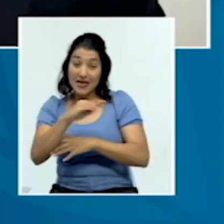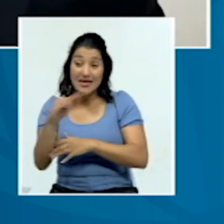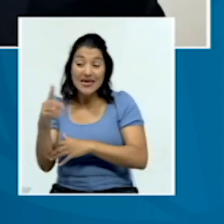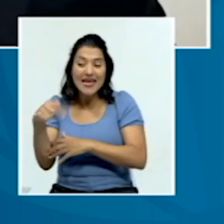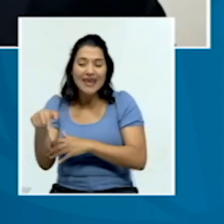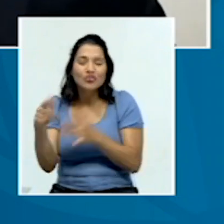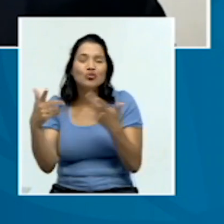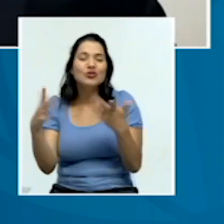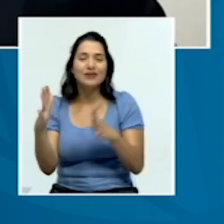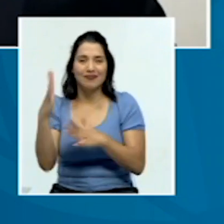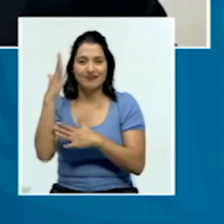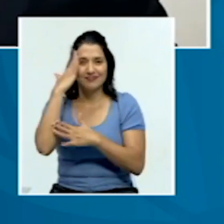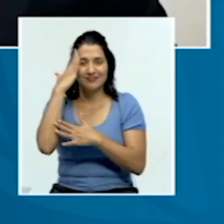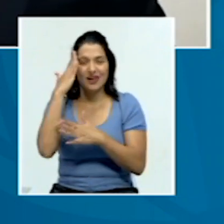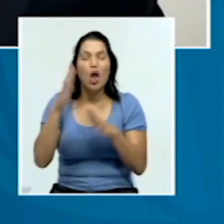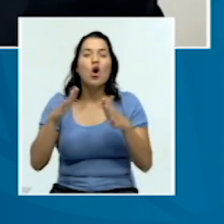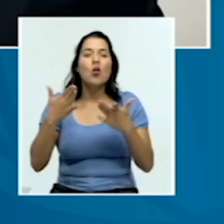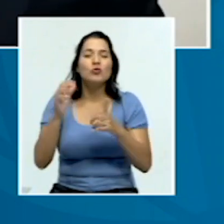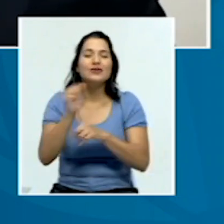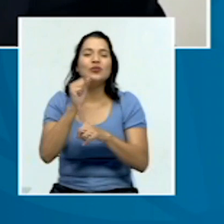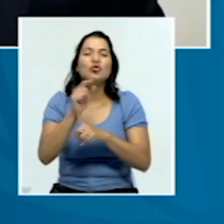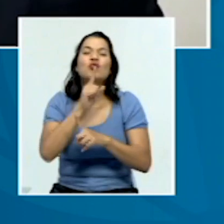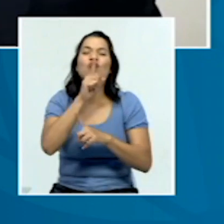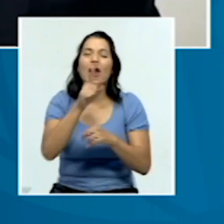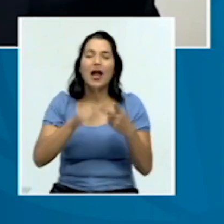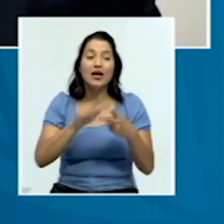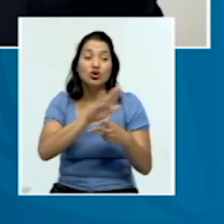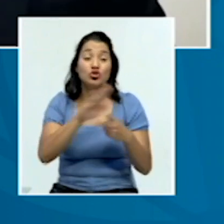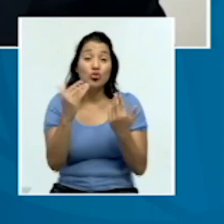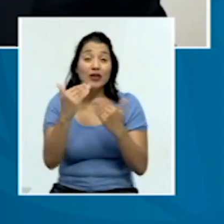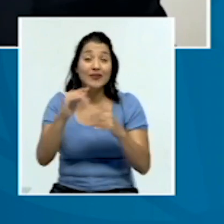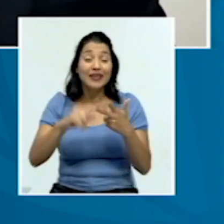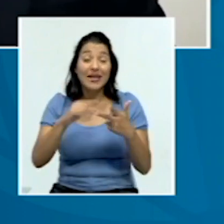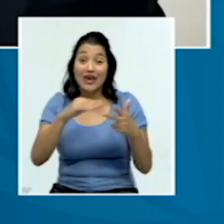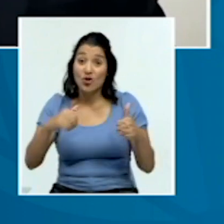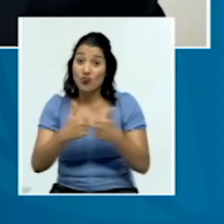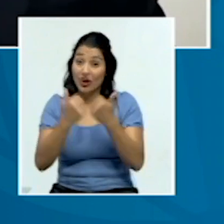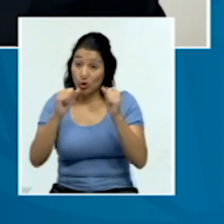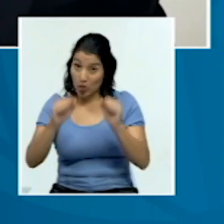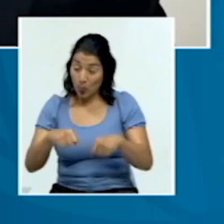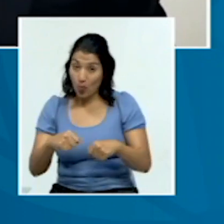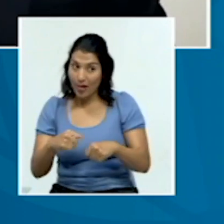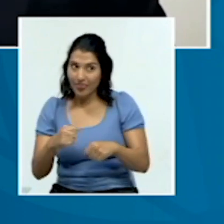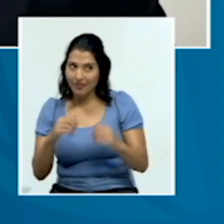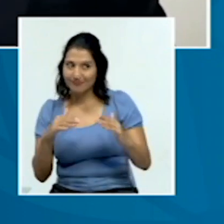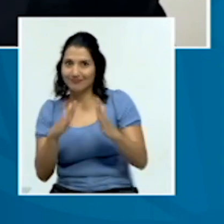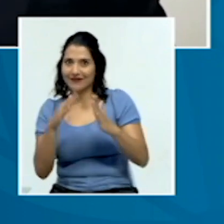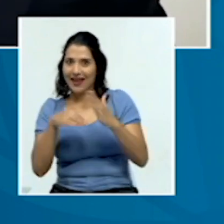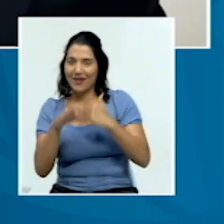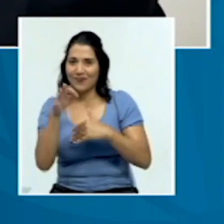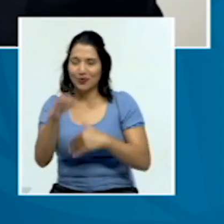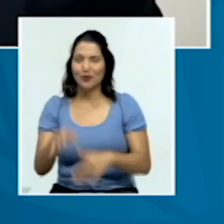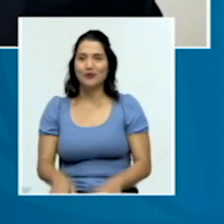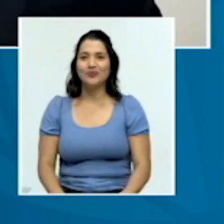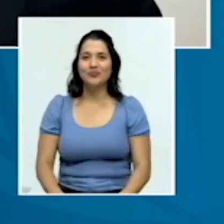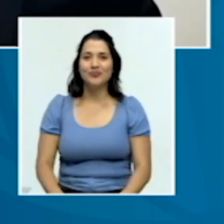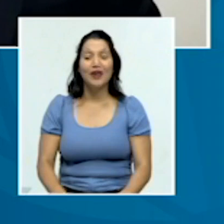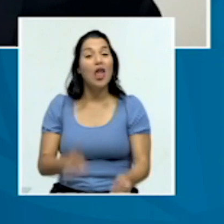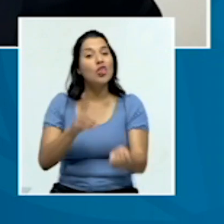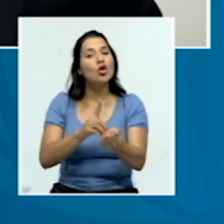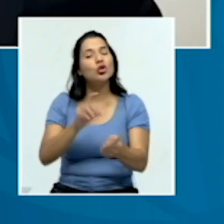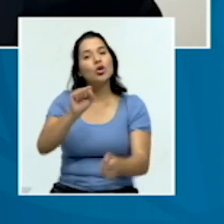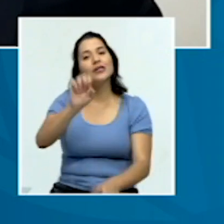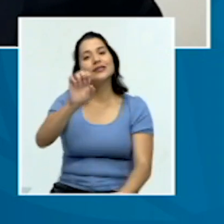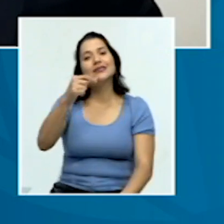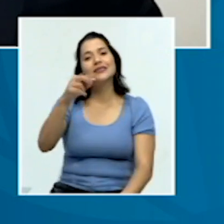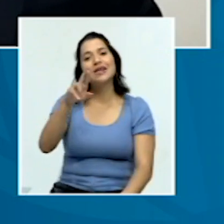van a conocer cuáles son las realidades, limitaciones y los retos que se van a enfrentar en un futuro. Doctor Segura,